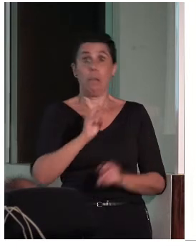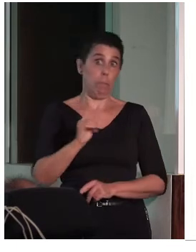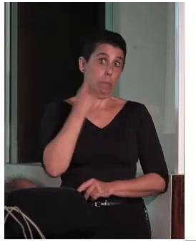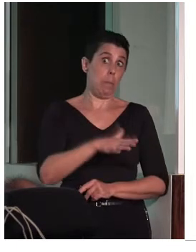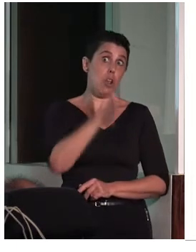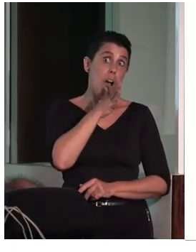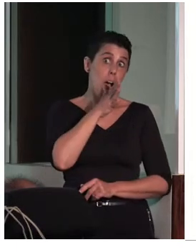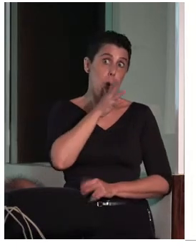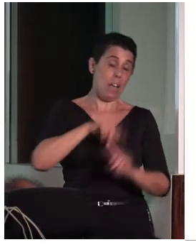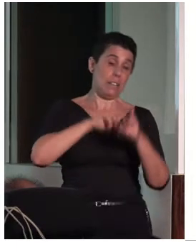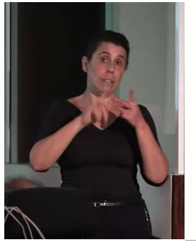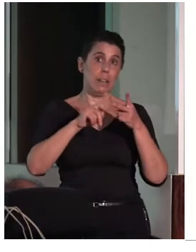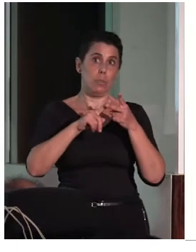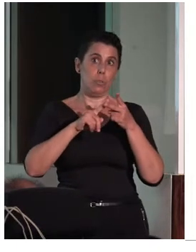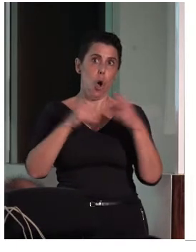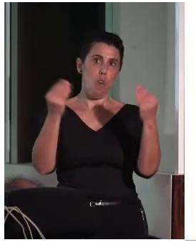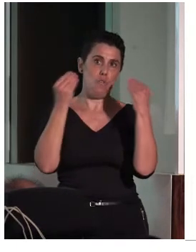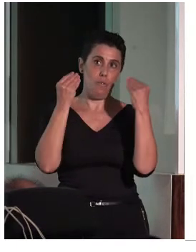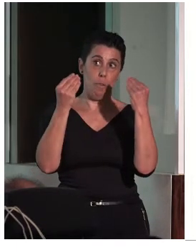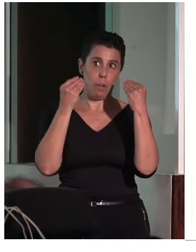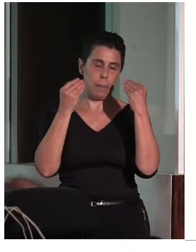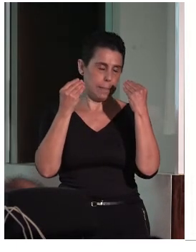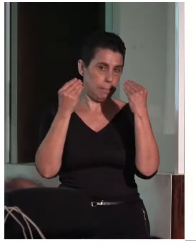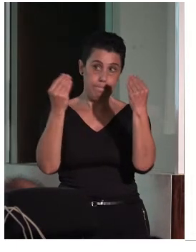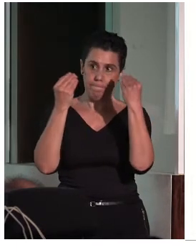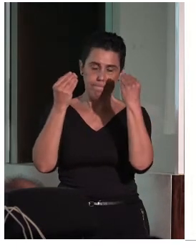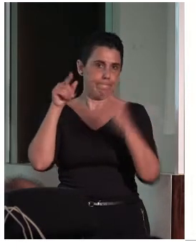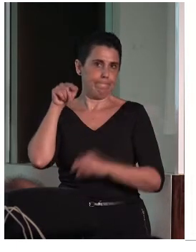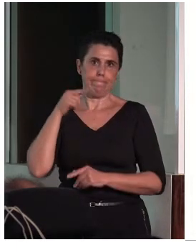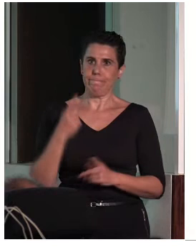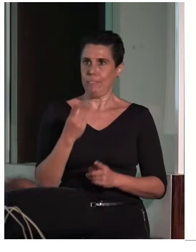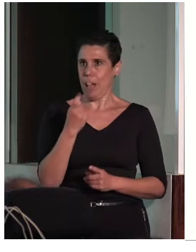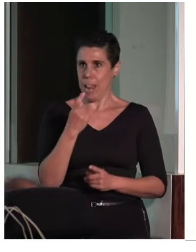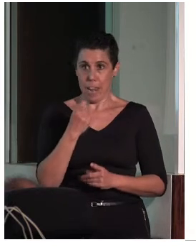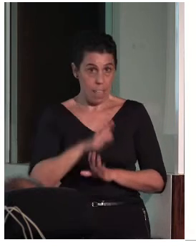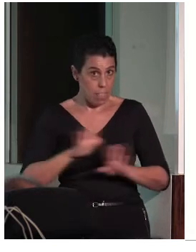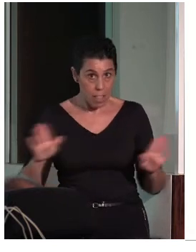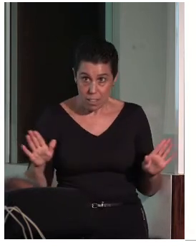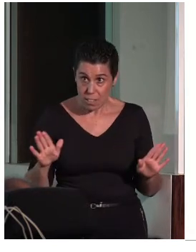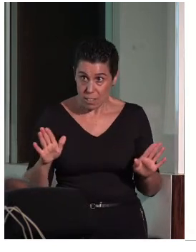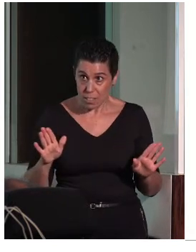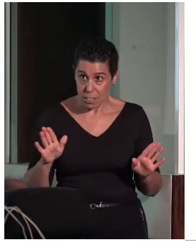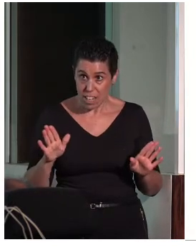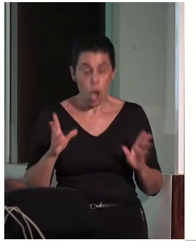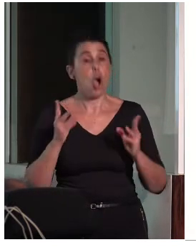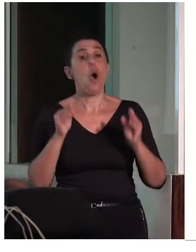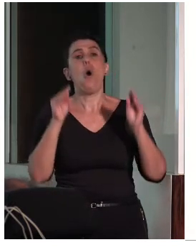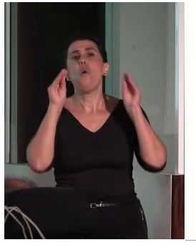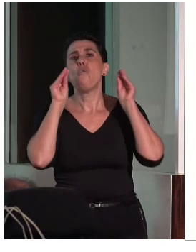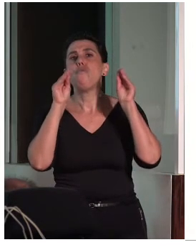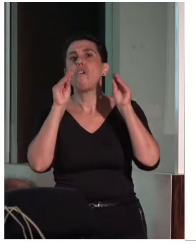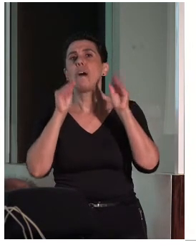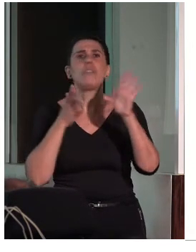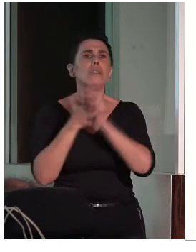Creo que es muy necesaria y creo que hay que partir de un planteamiento de humildad. La formación es una formación permanente